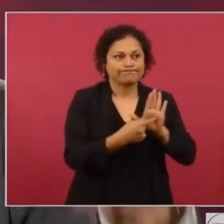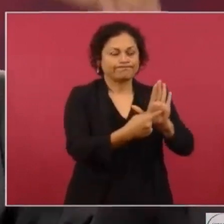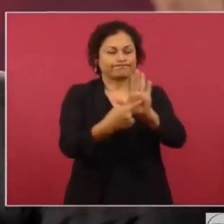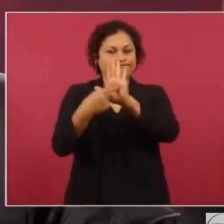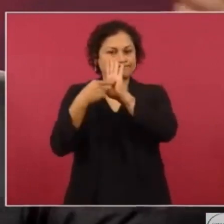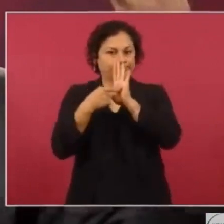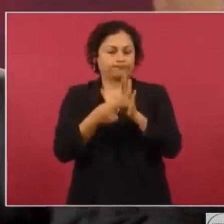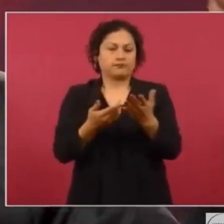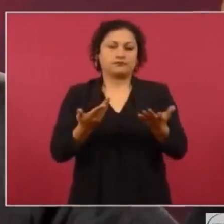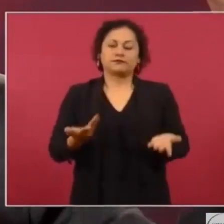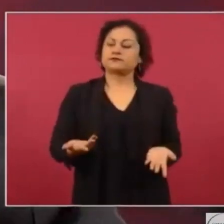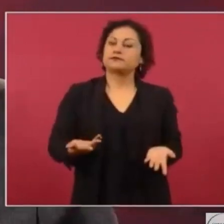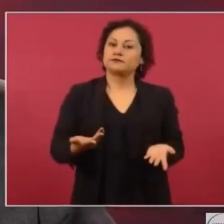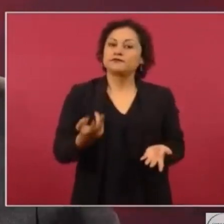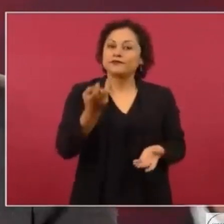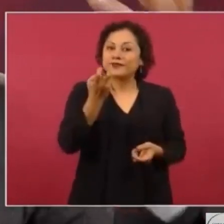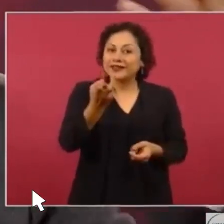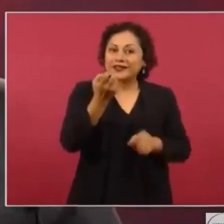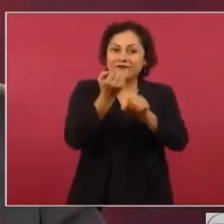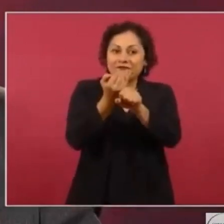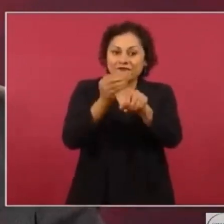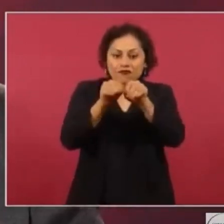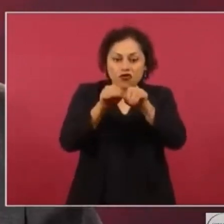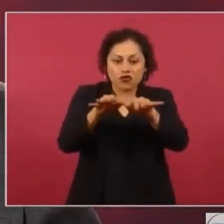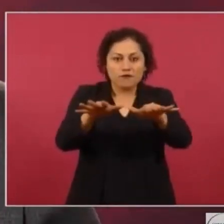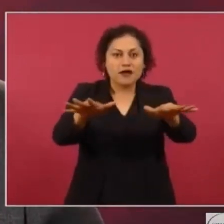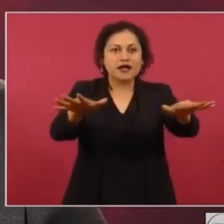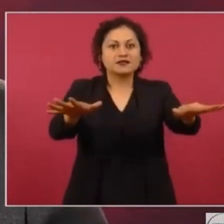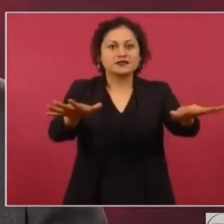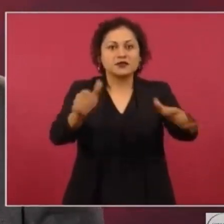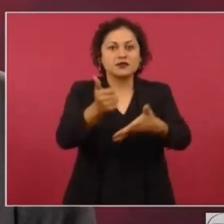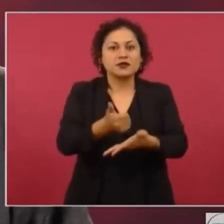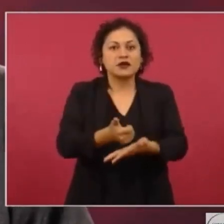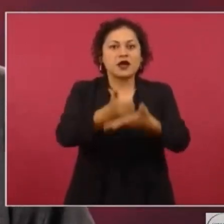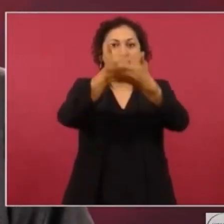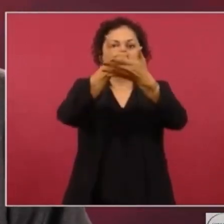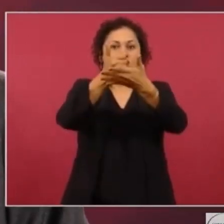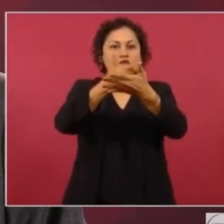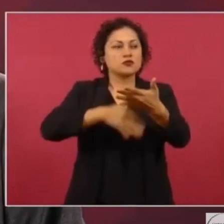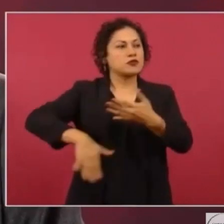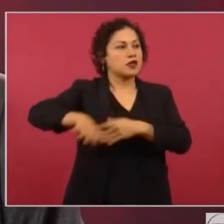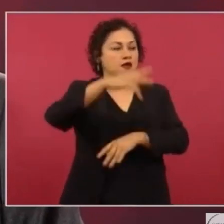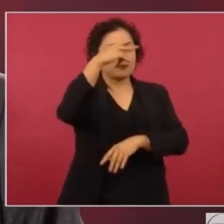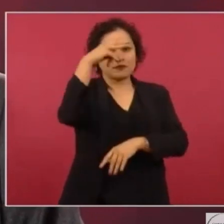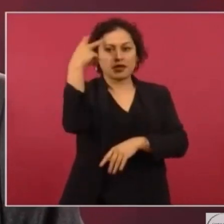esto. es lo que nos va a llevar a la purificación de la vida pública de México.